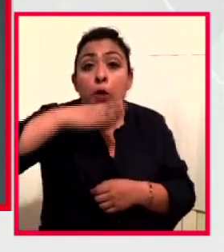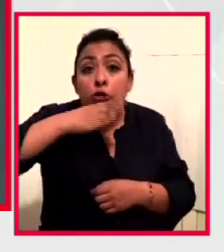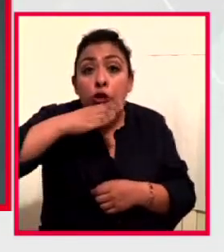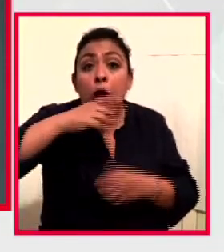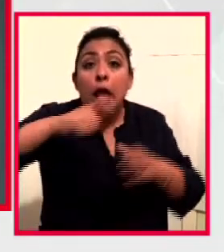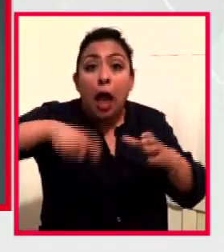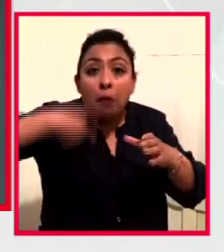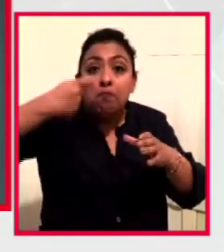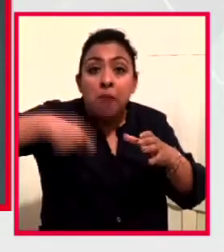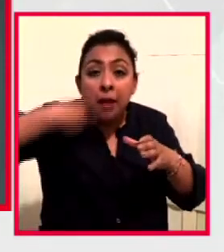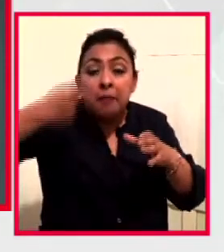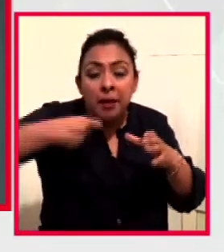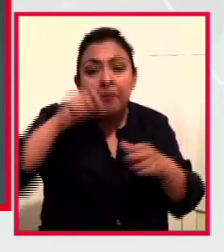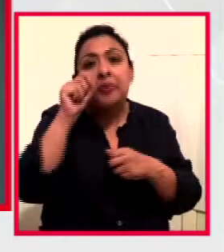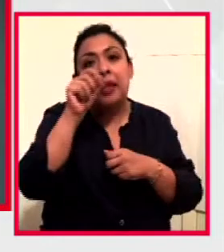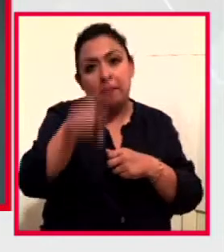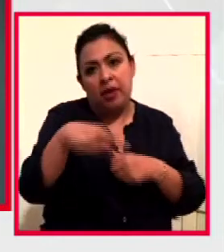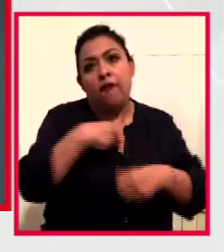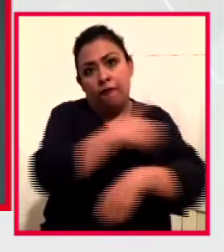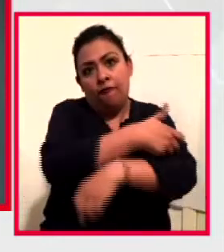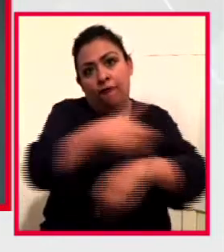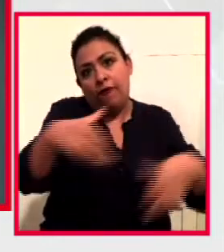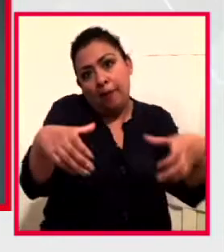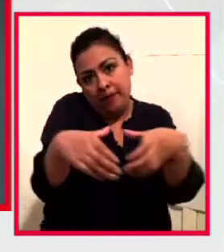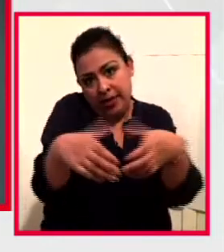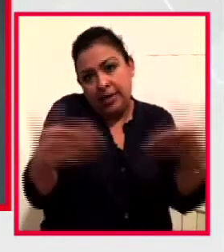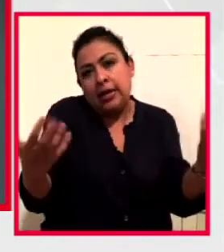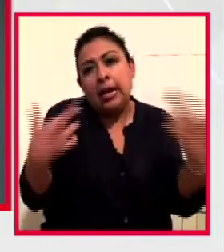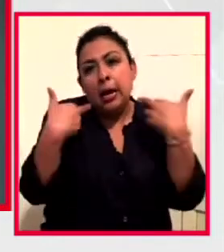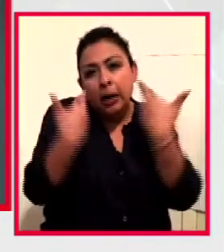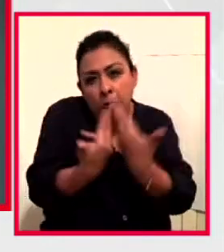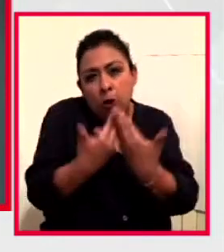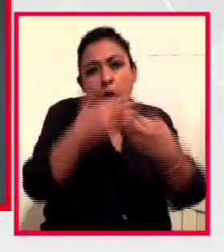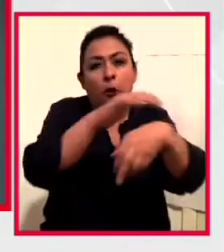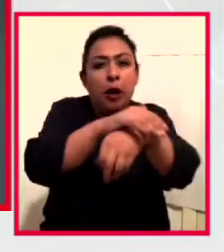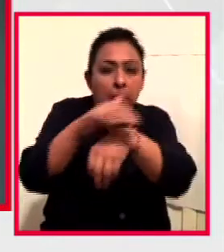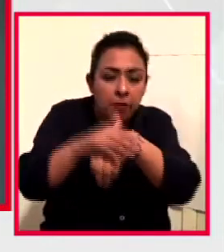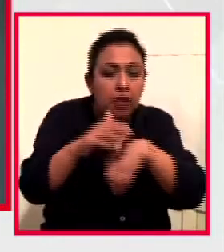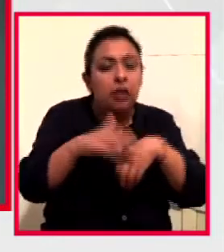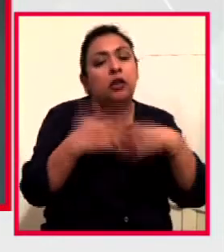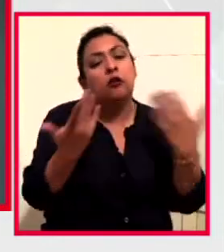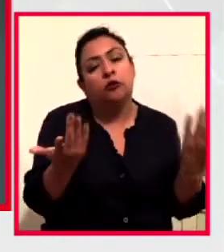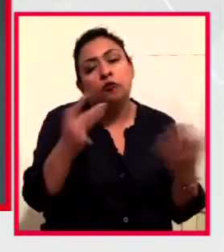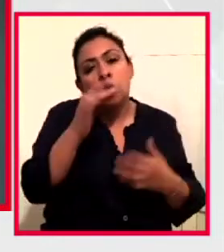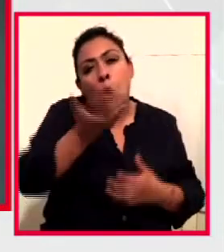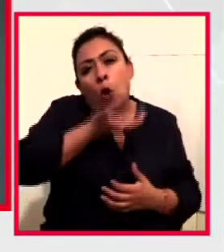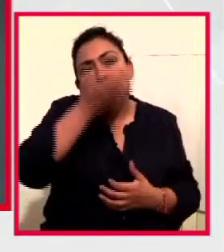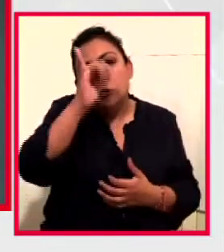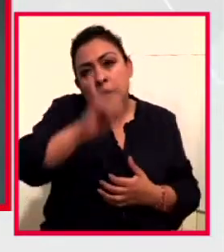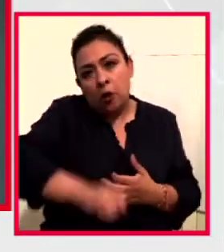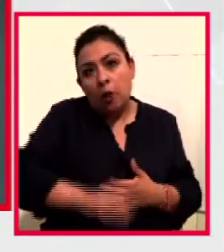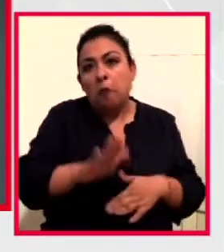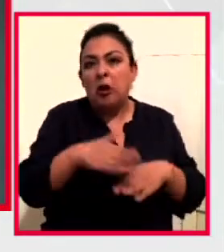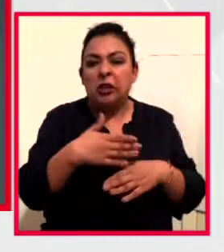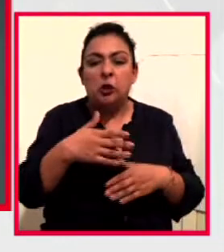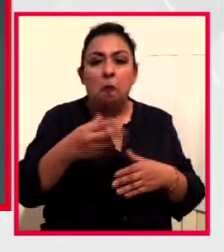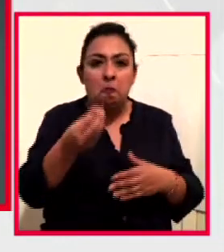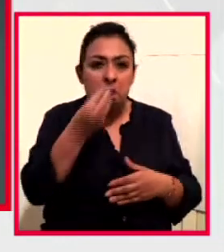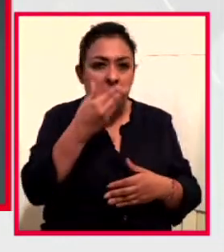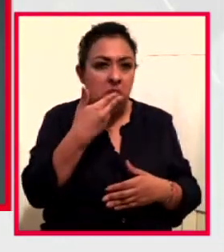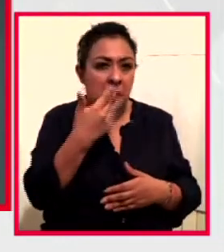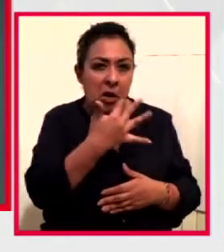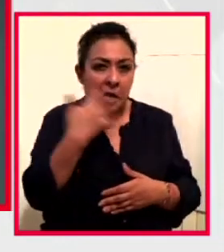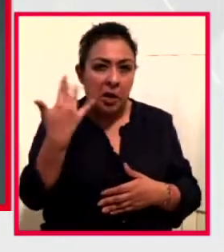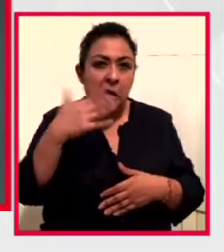el ambiente familiar todo, con amigos, bueno, de todo. Y pues, se disfruta así un buen pozole los Jueves,